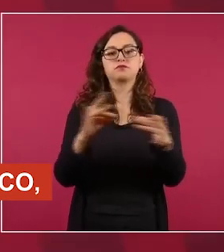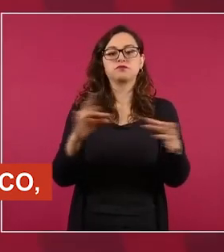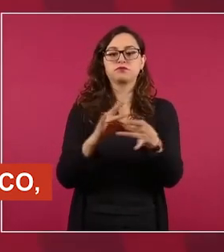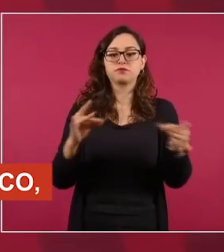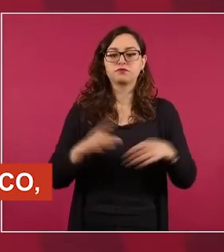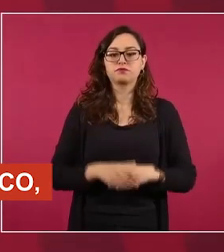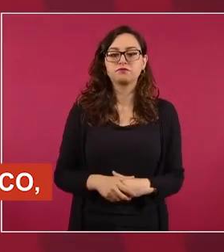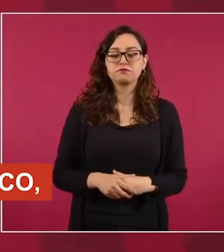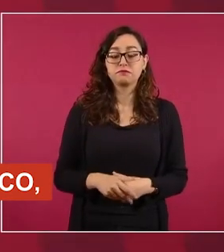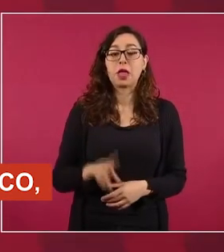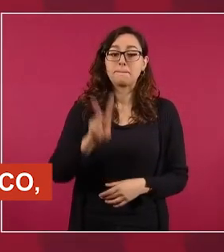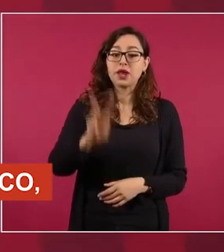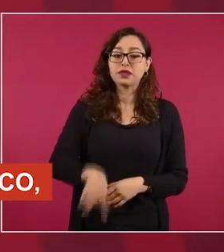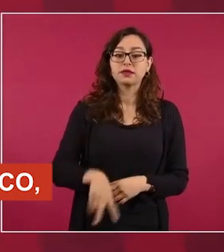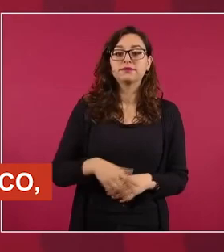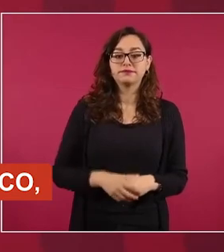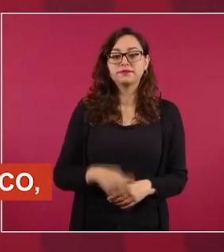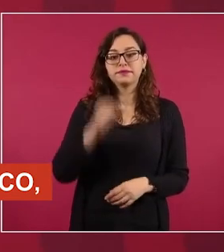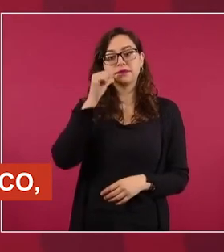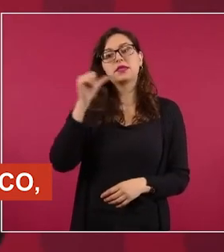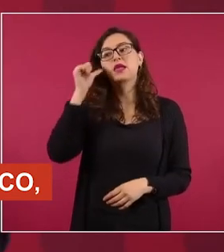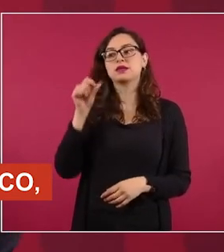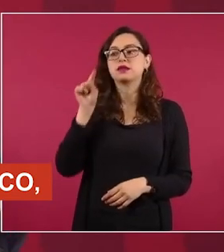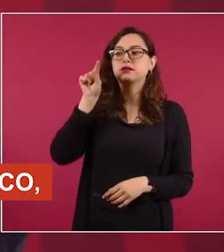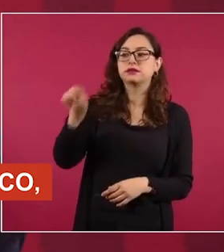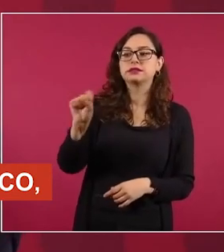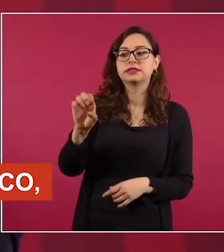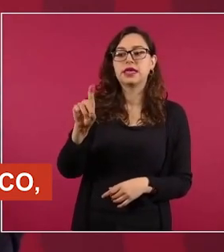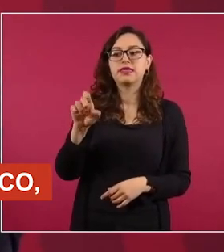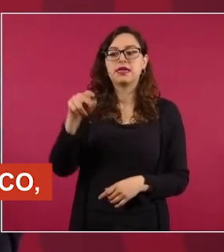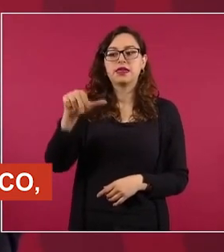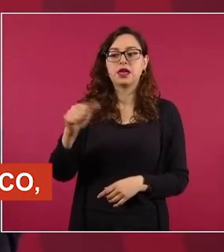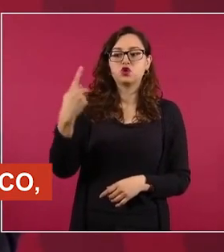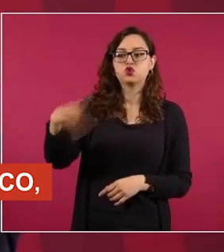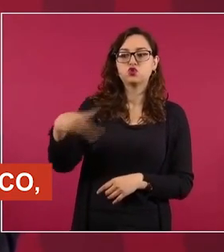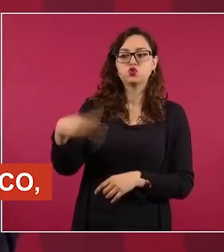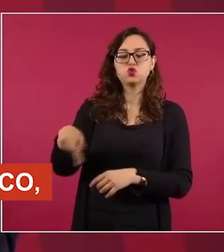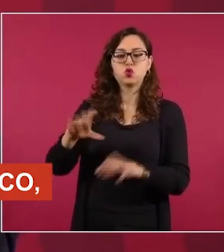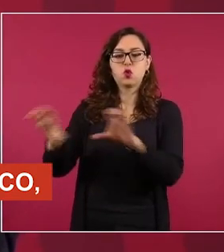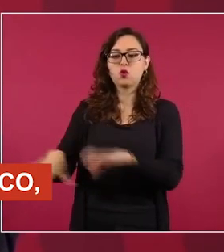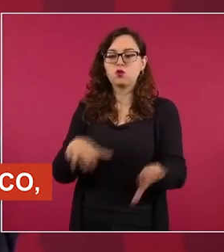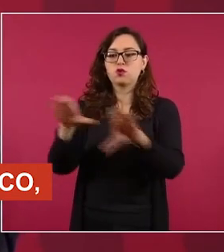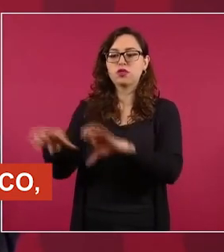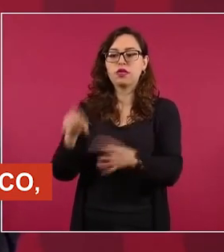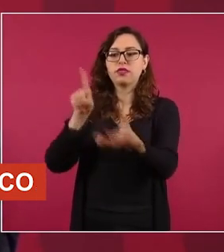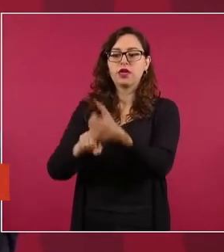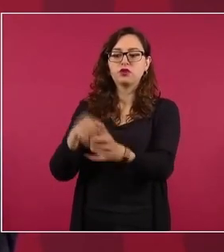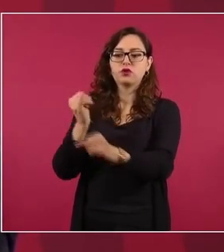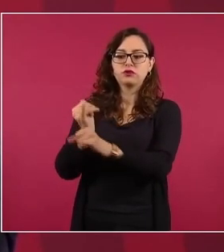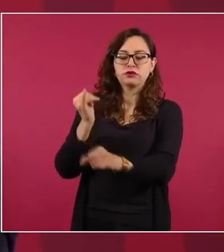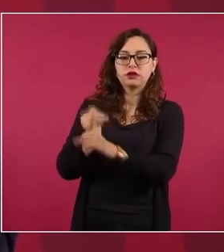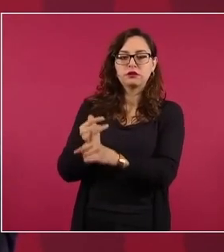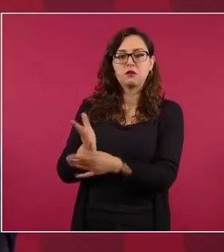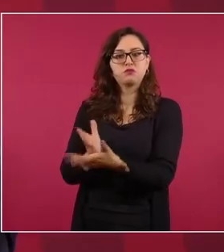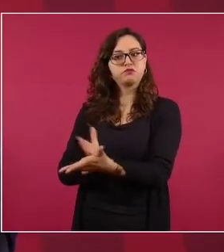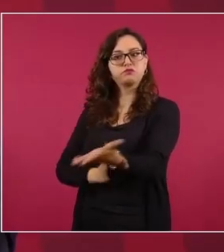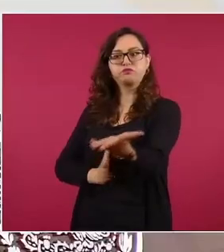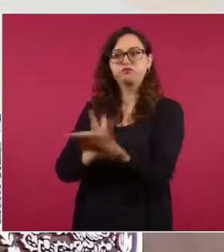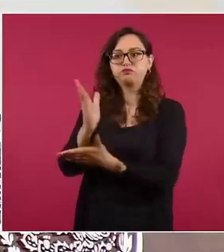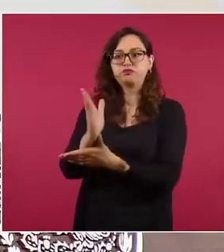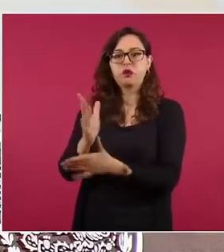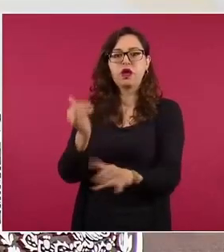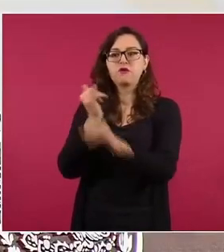llaman, al robo de